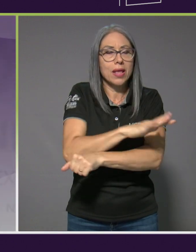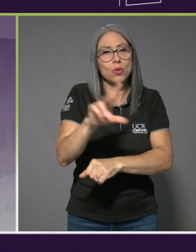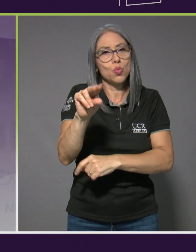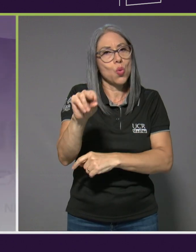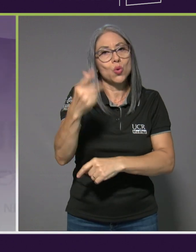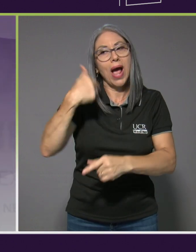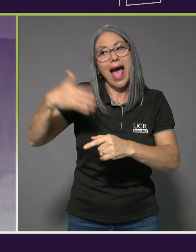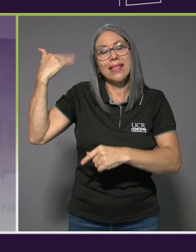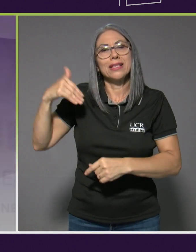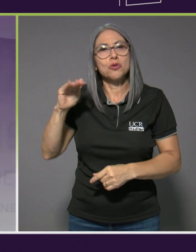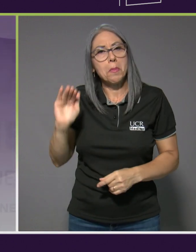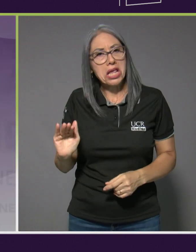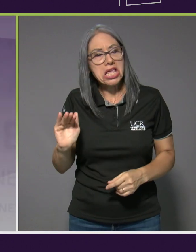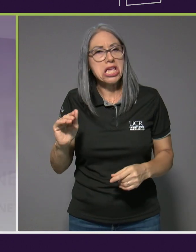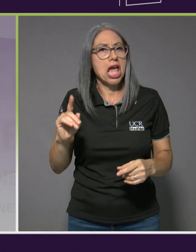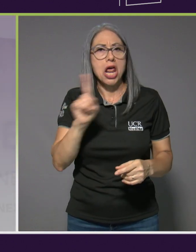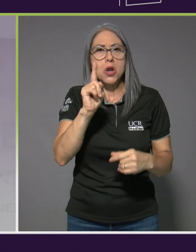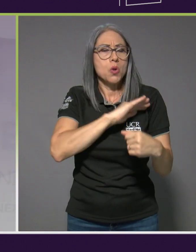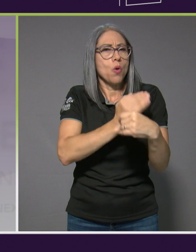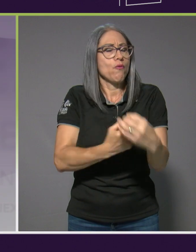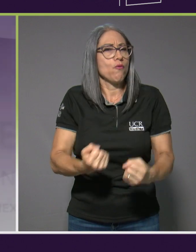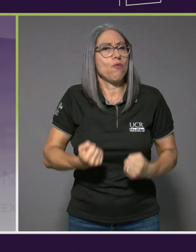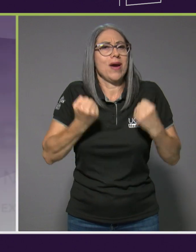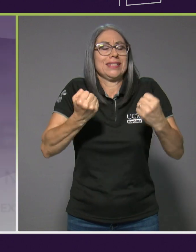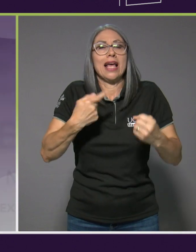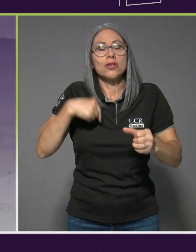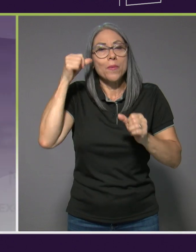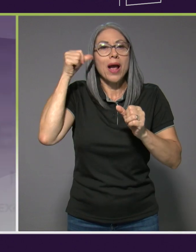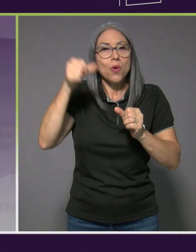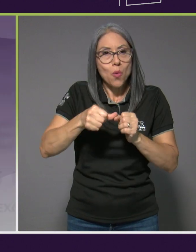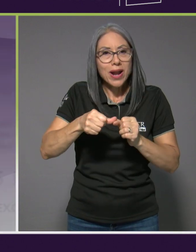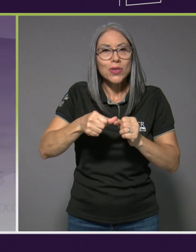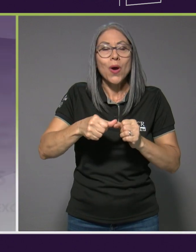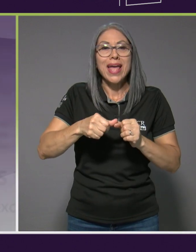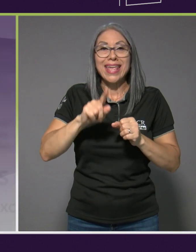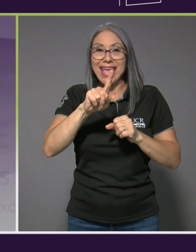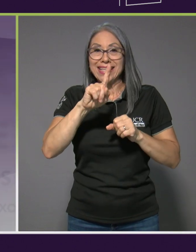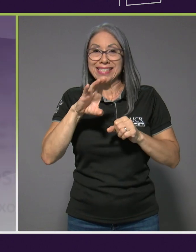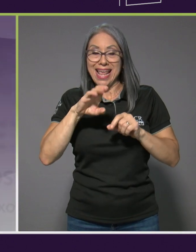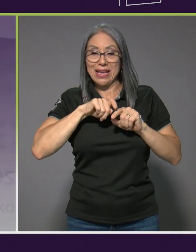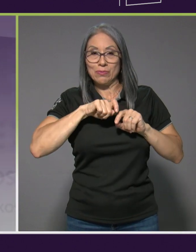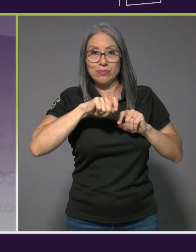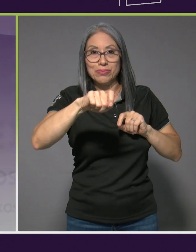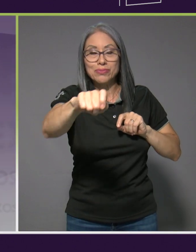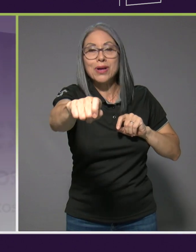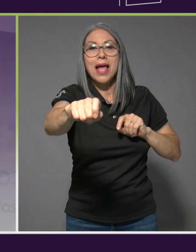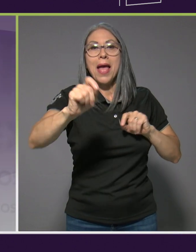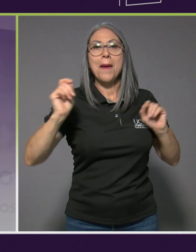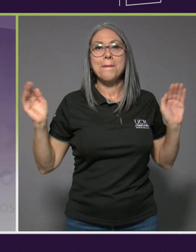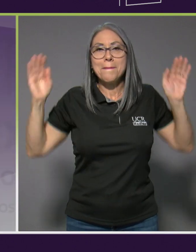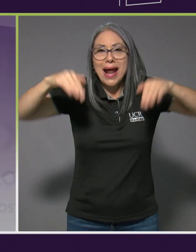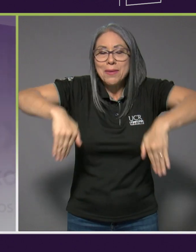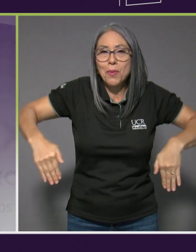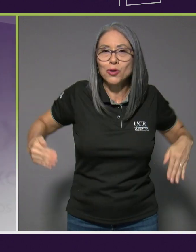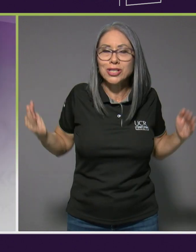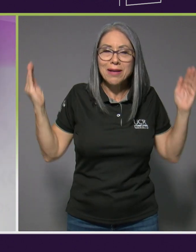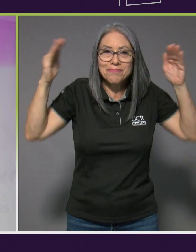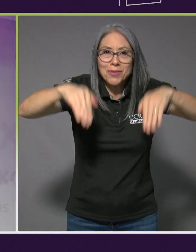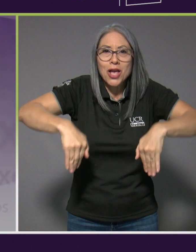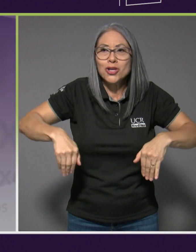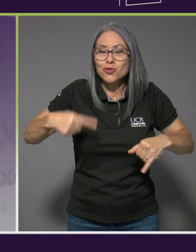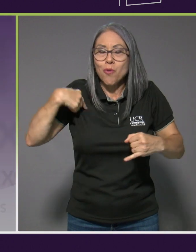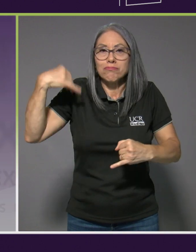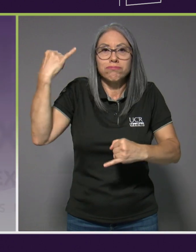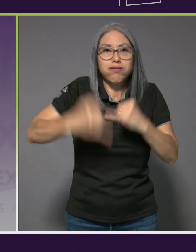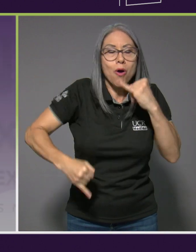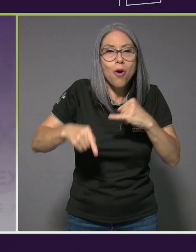no tenía la fuerza y me acuerdo que nadé ese cien cien mariposa y acabé la carrera y